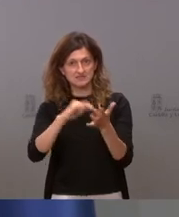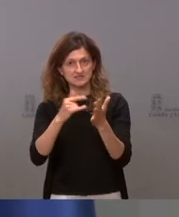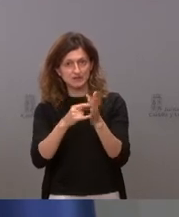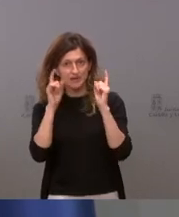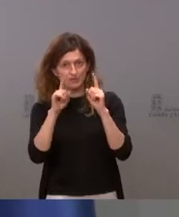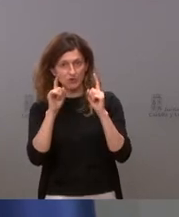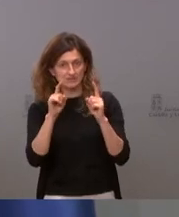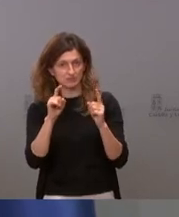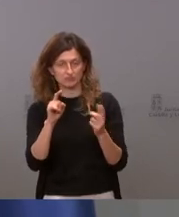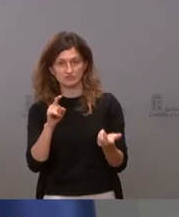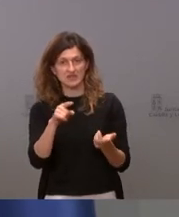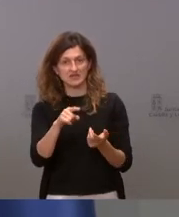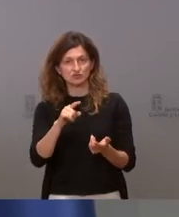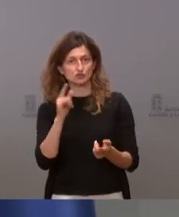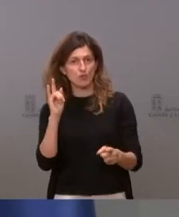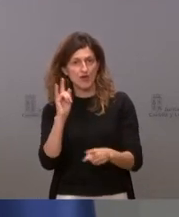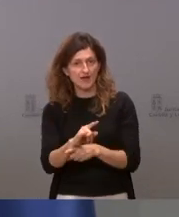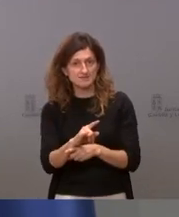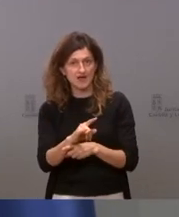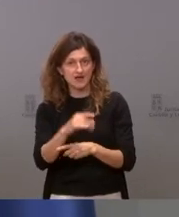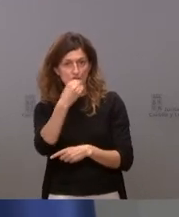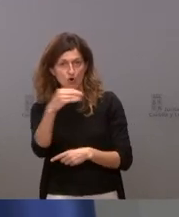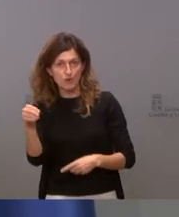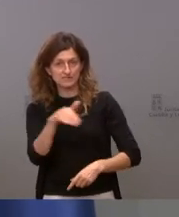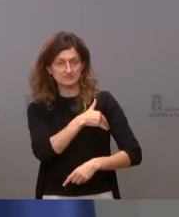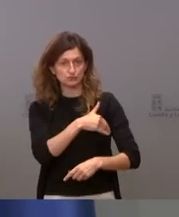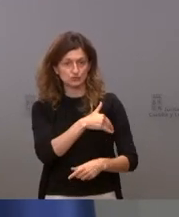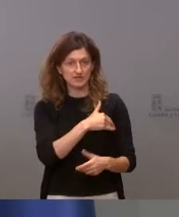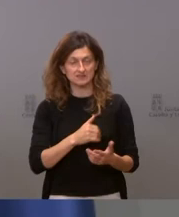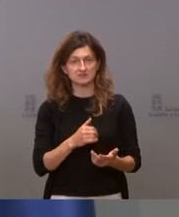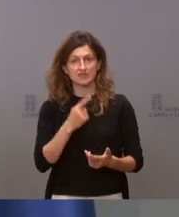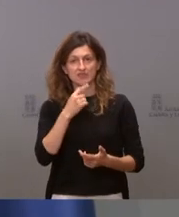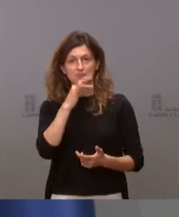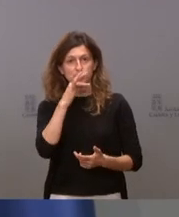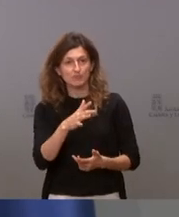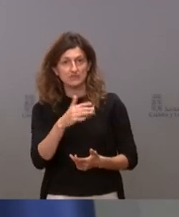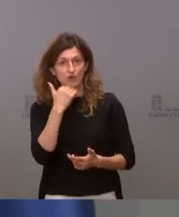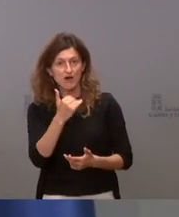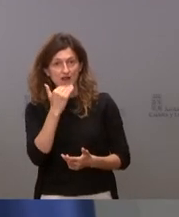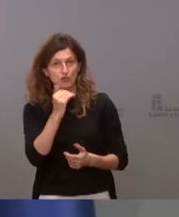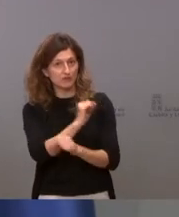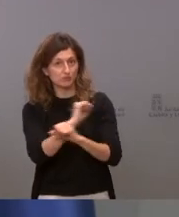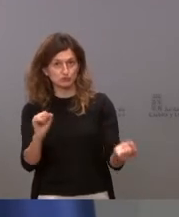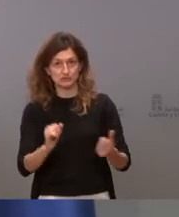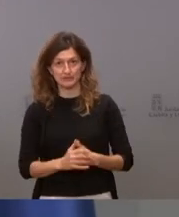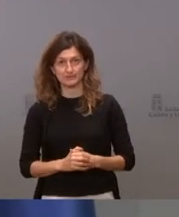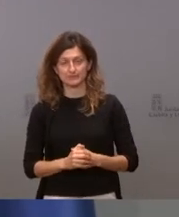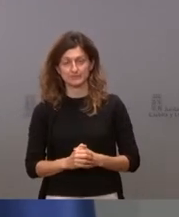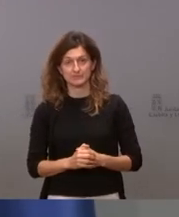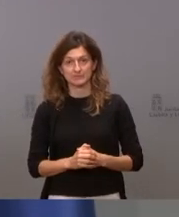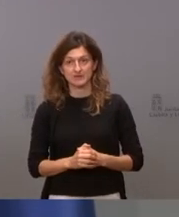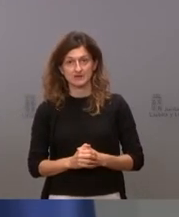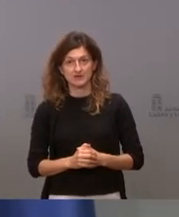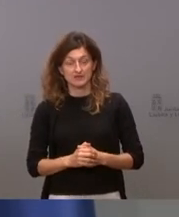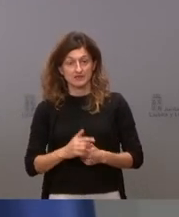nuestros jóvenes, es estafar a los estudiantes, es prometerles algo que es imposible, que es que